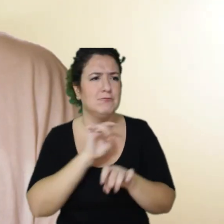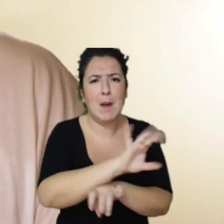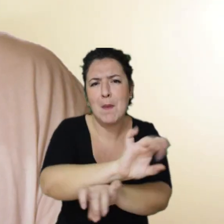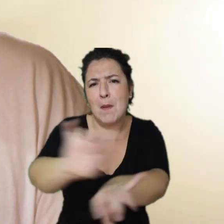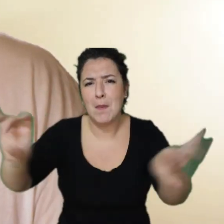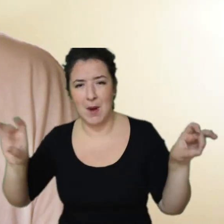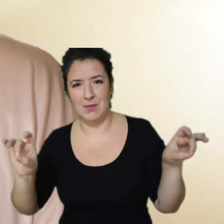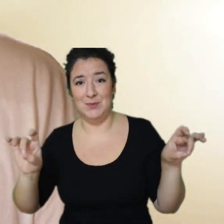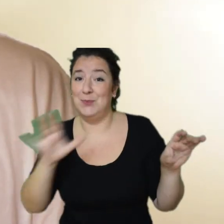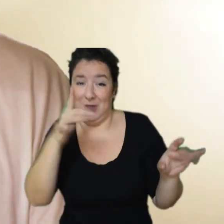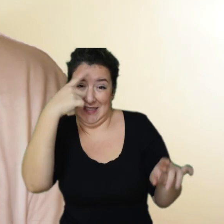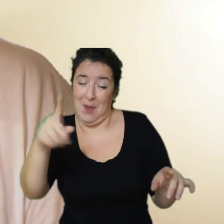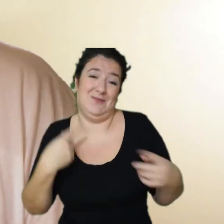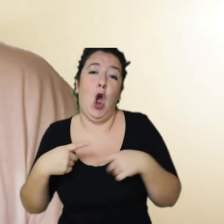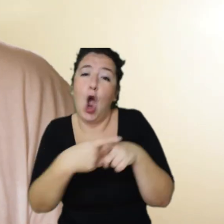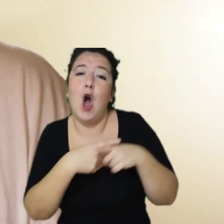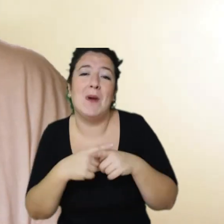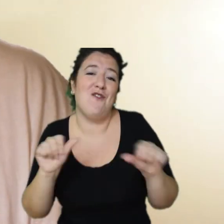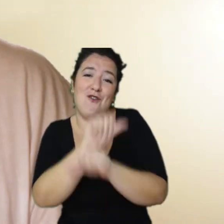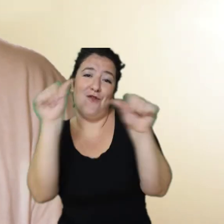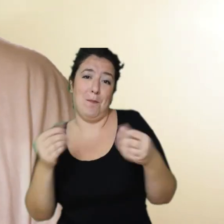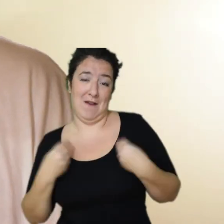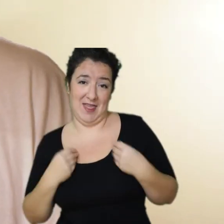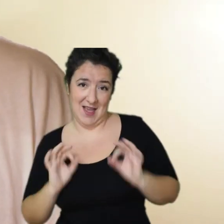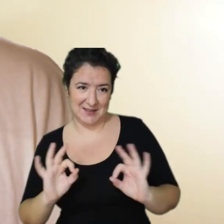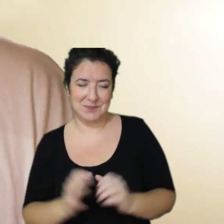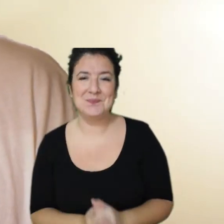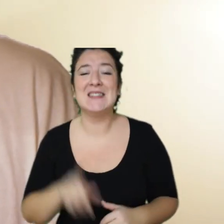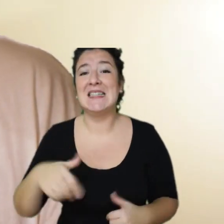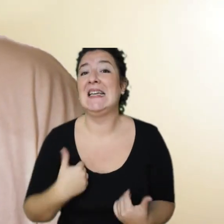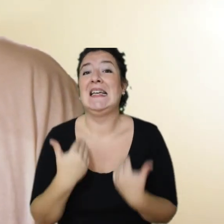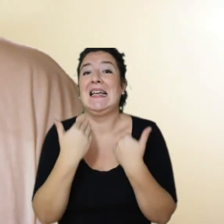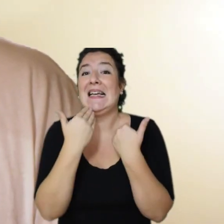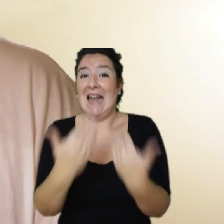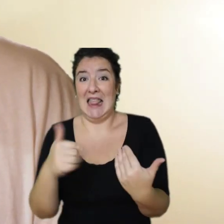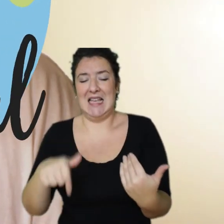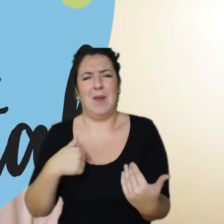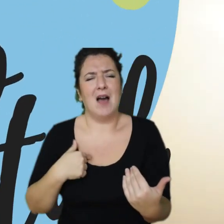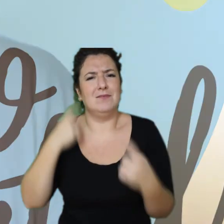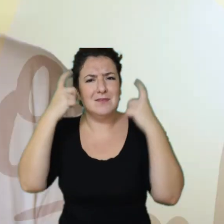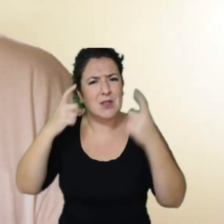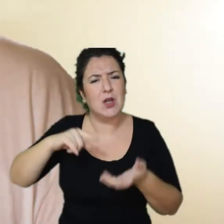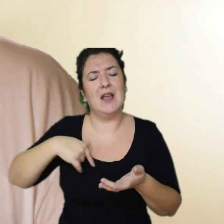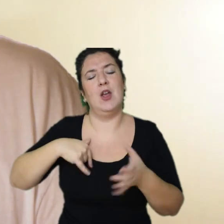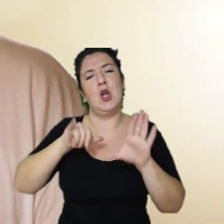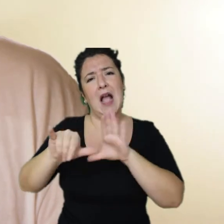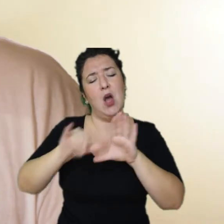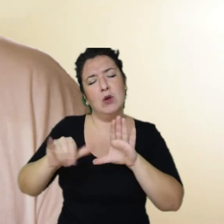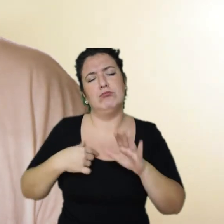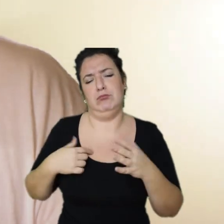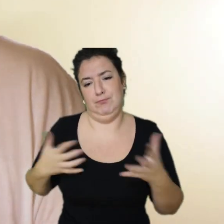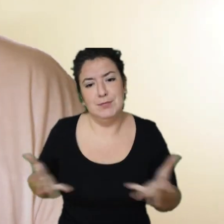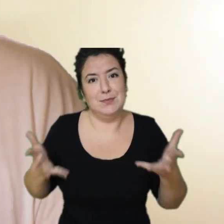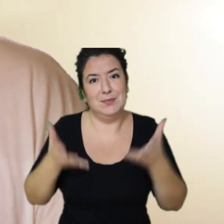puedo terminar este vídeo sin dar las gracias a todas las personas que me están ayudando para sacar este canal adelante. Recuerda que el logo